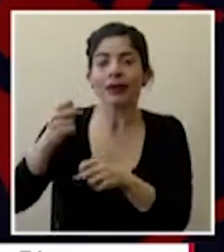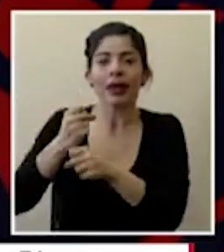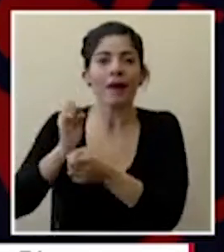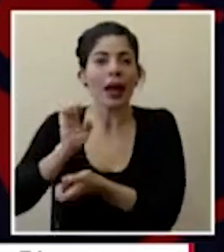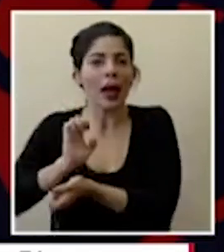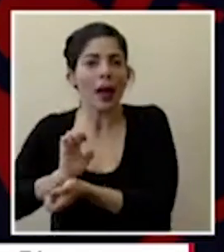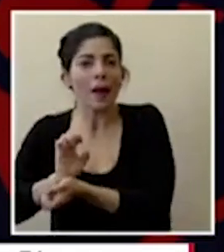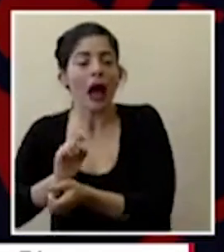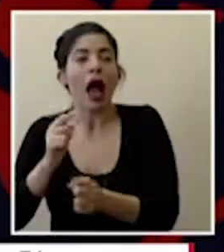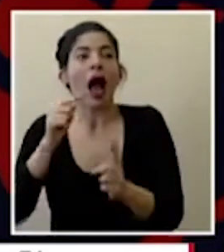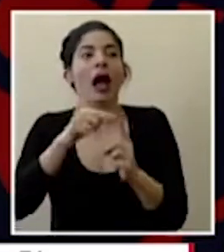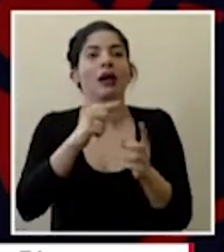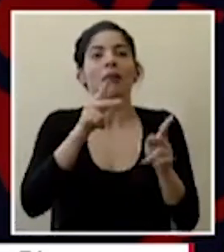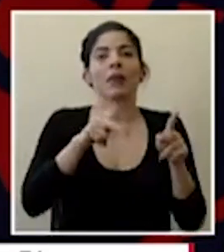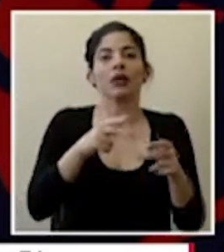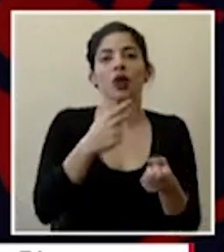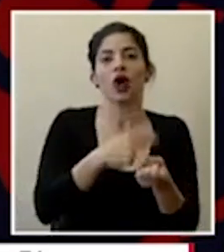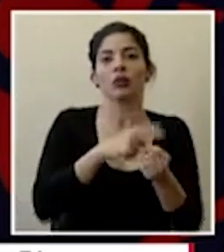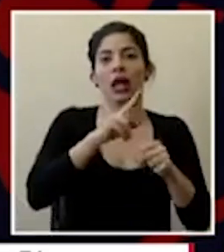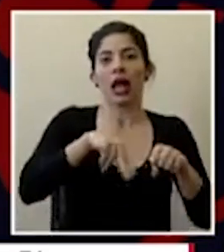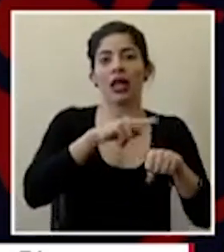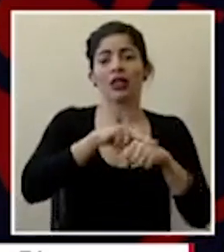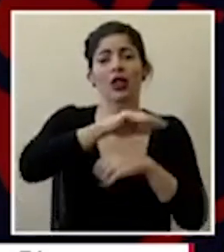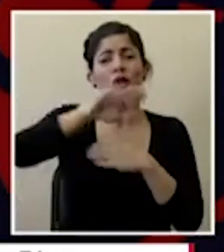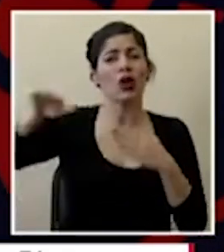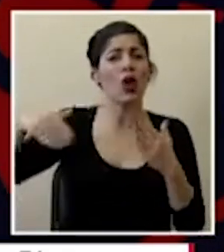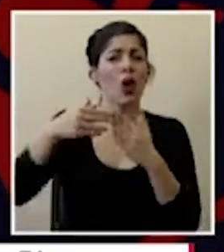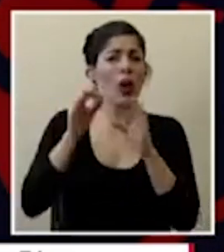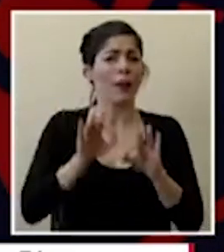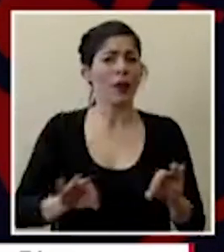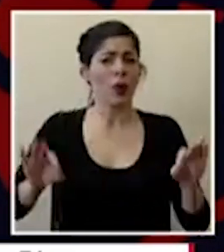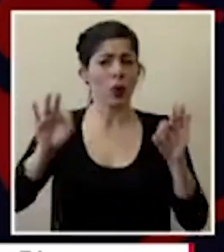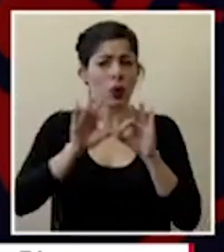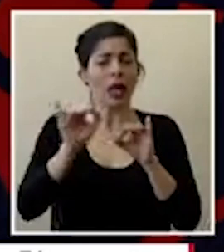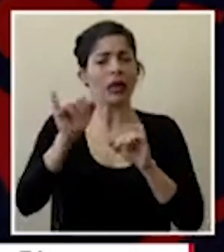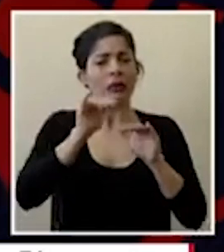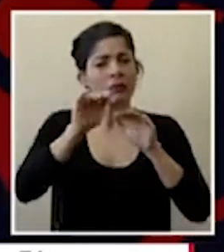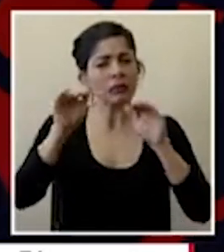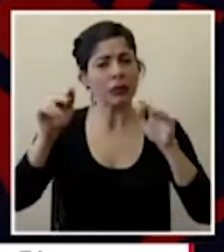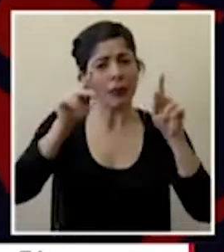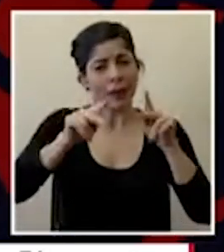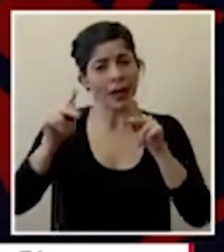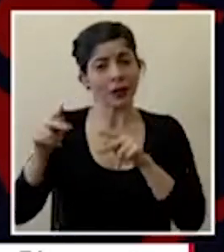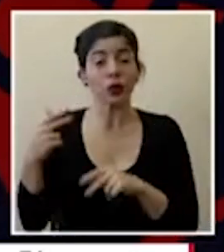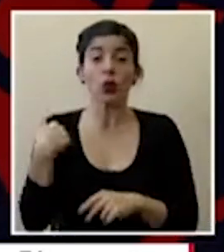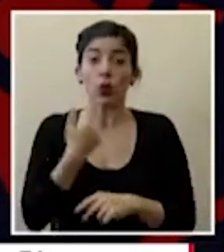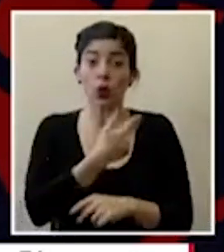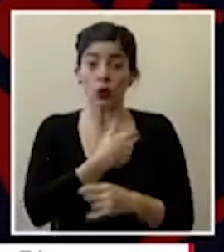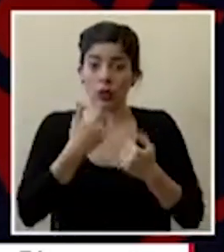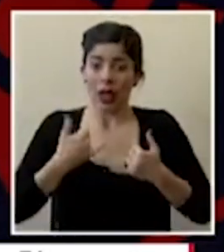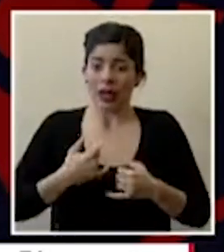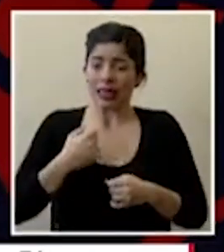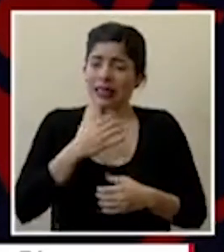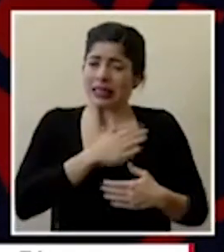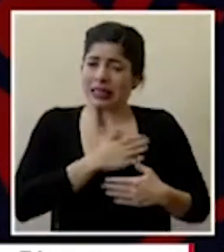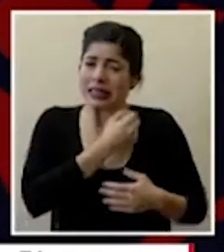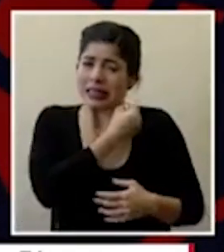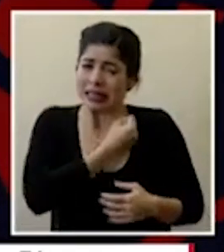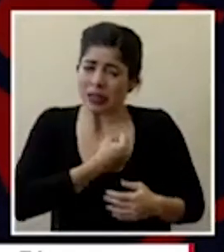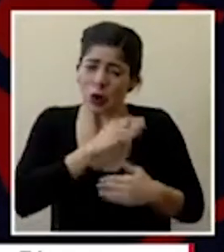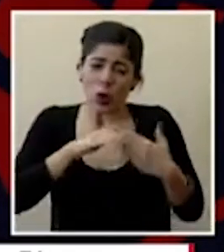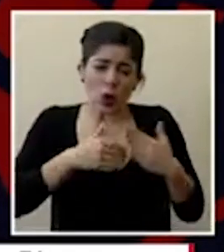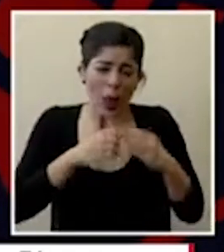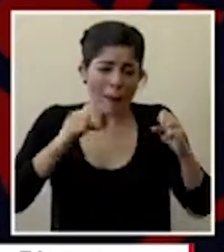hasta las personas que están en los hospitales nacionales todos son importantes y hacerle un llamado a la población de que nosotros estamos haciendo todo lo humanamente posible